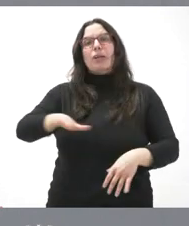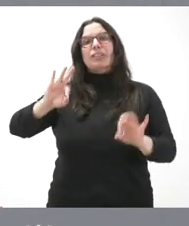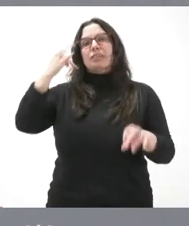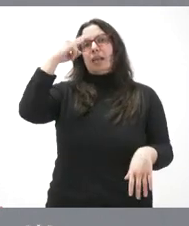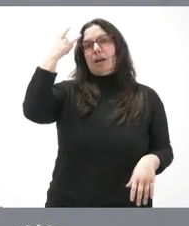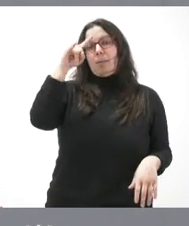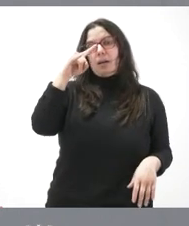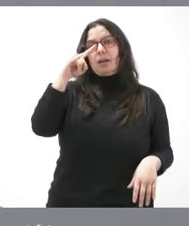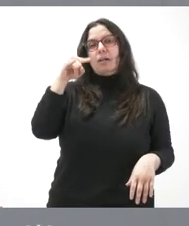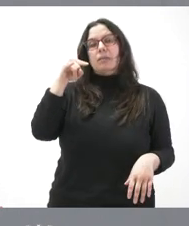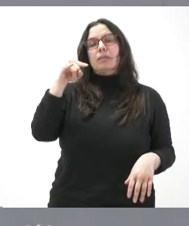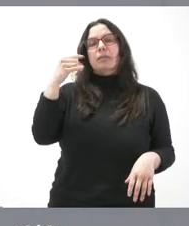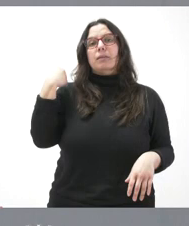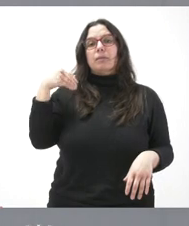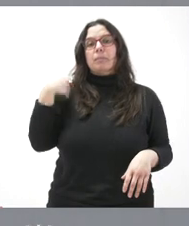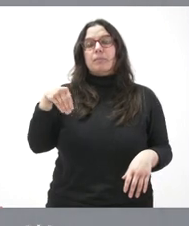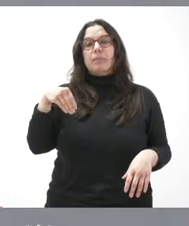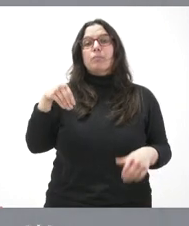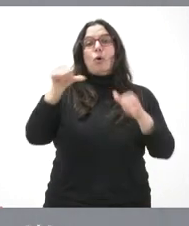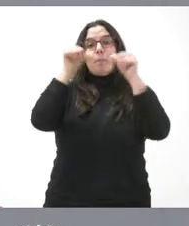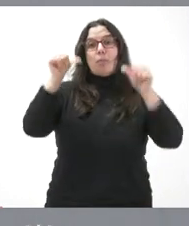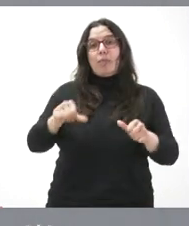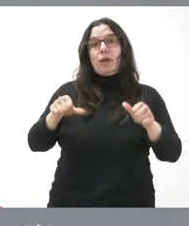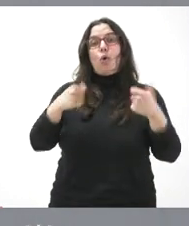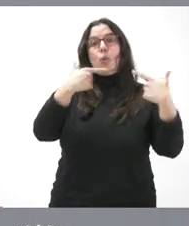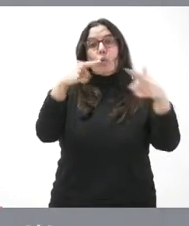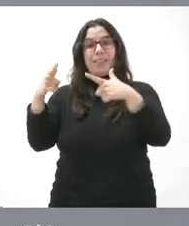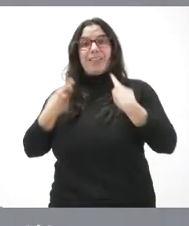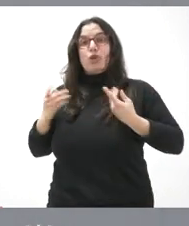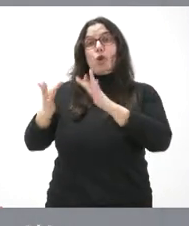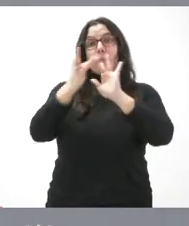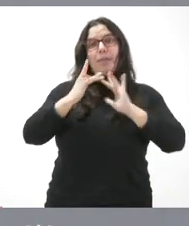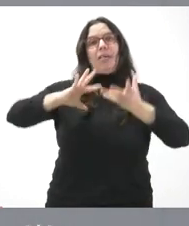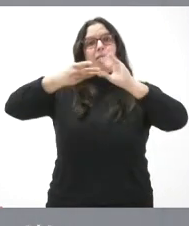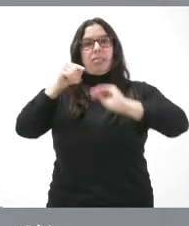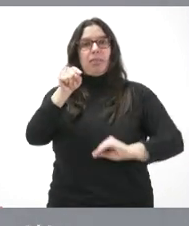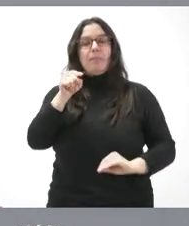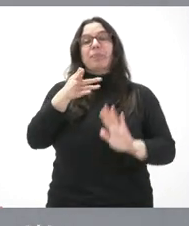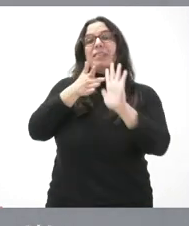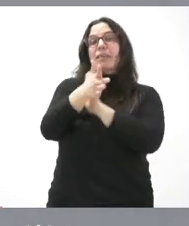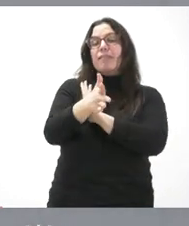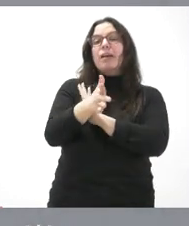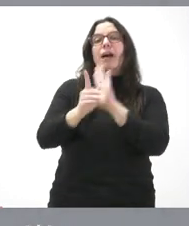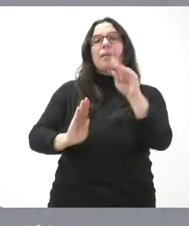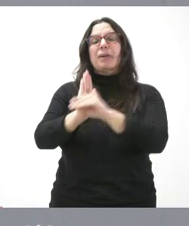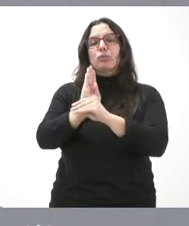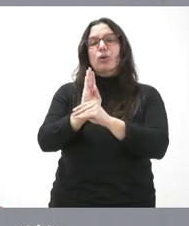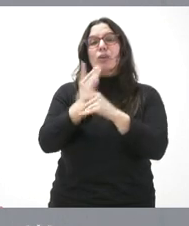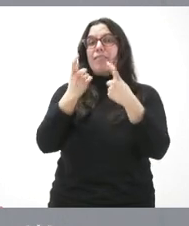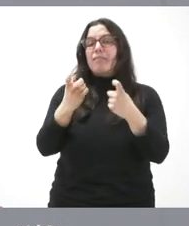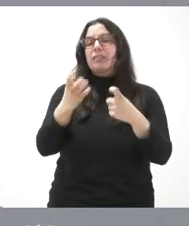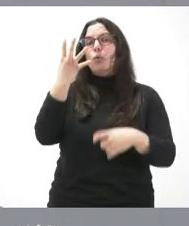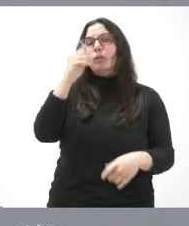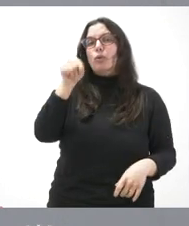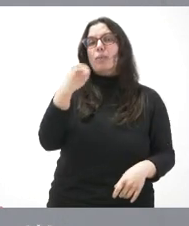que se adapta al centro al modelo de unidades de convivencia. Esto requiere una inversión de 4